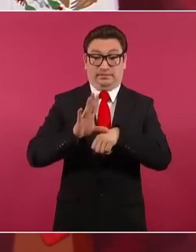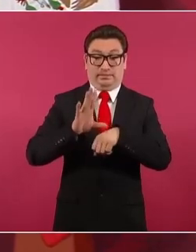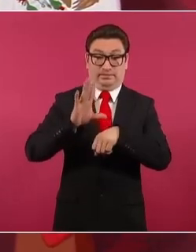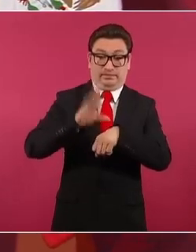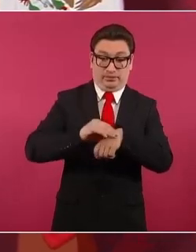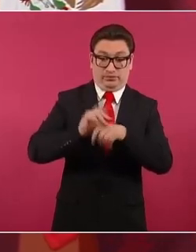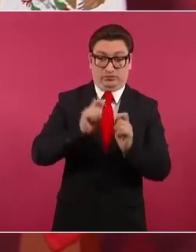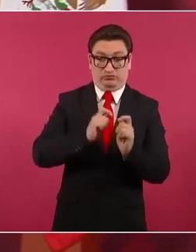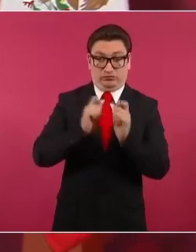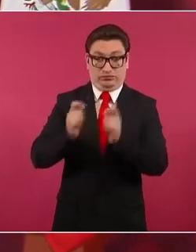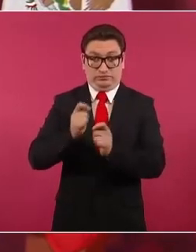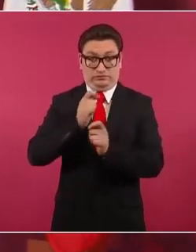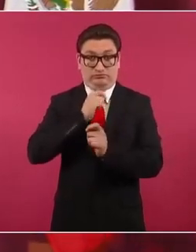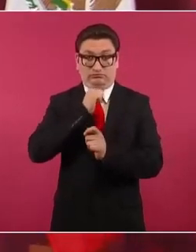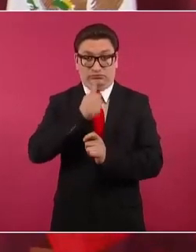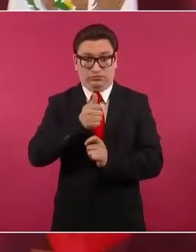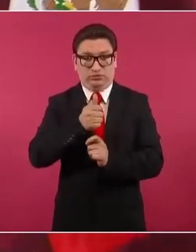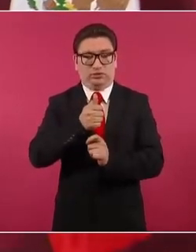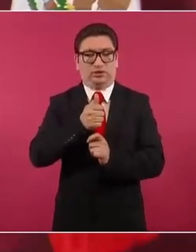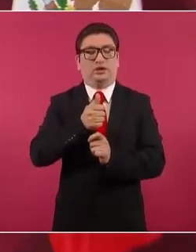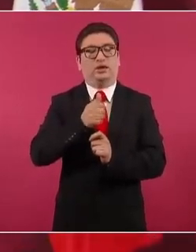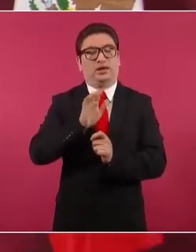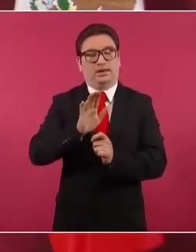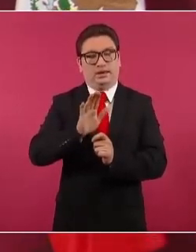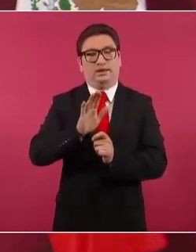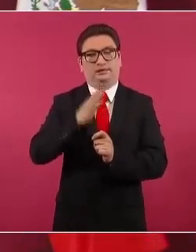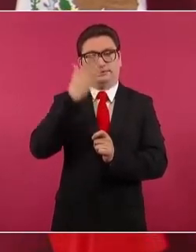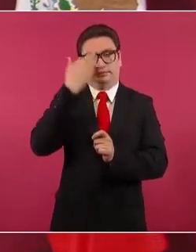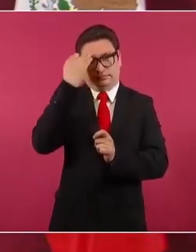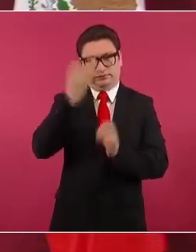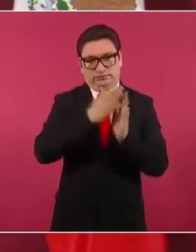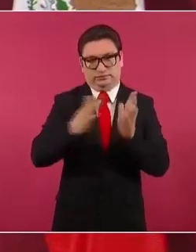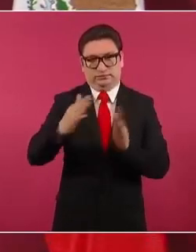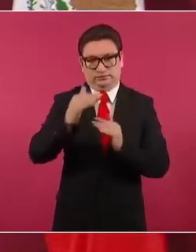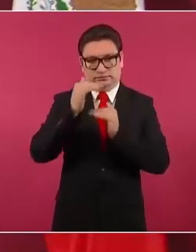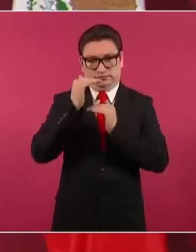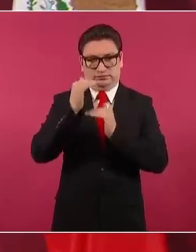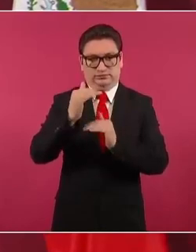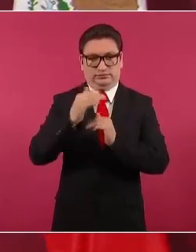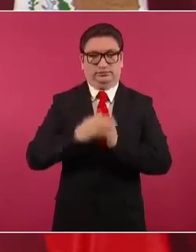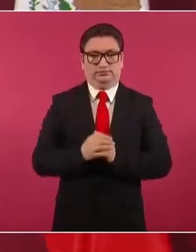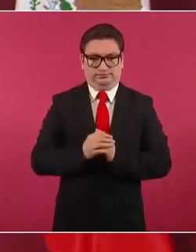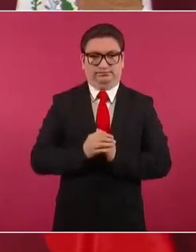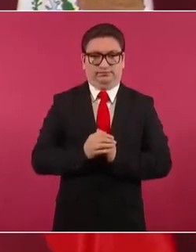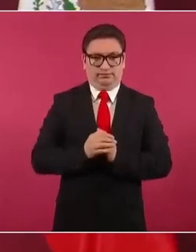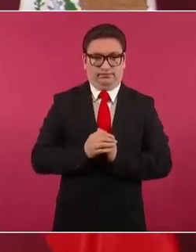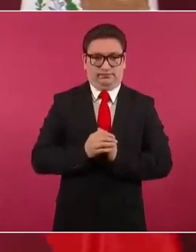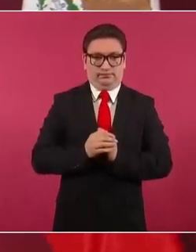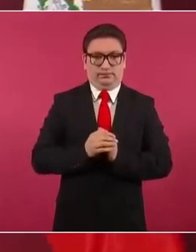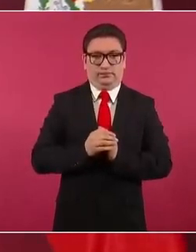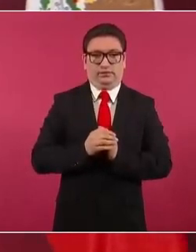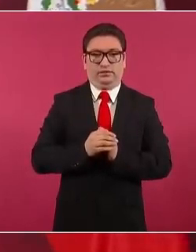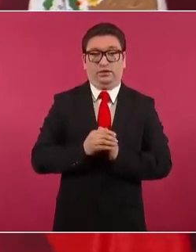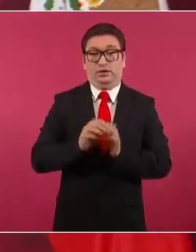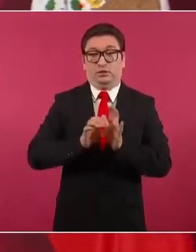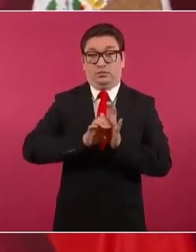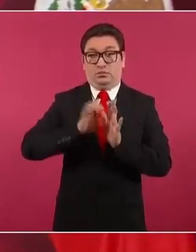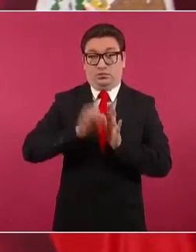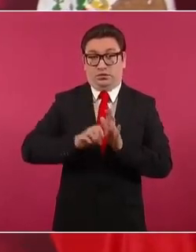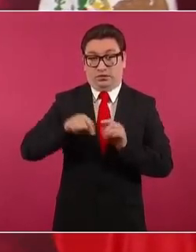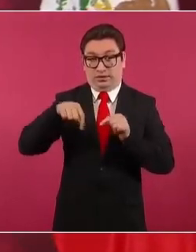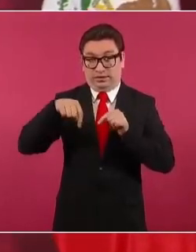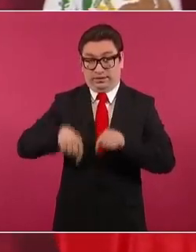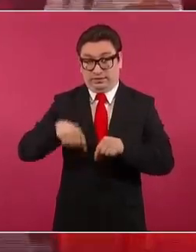sí se llega por territorio mexicano,